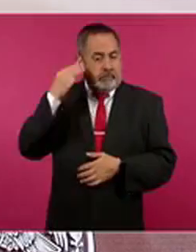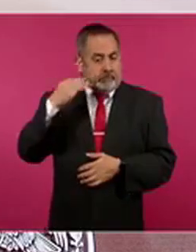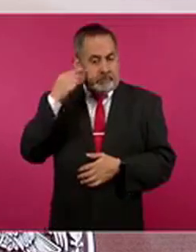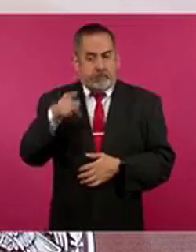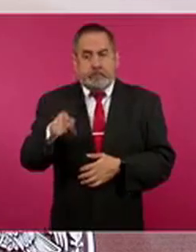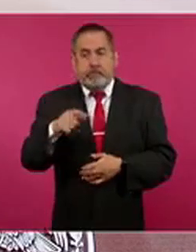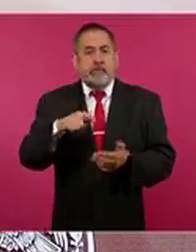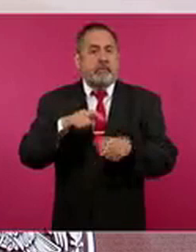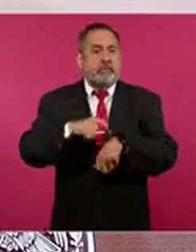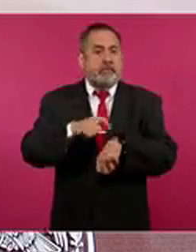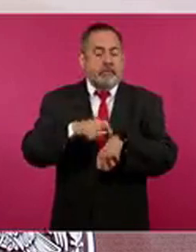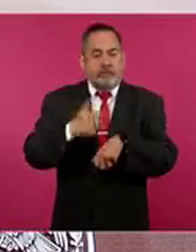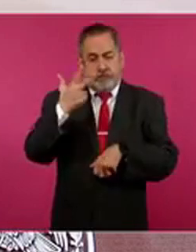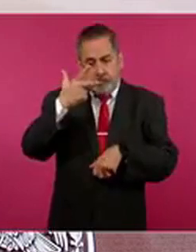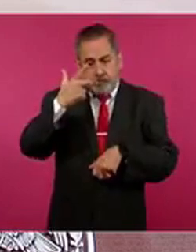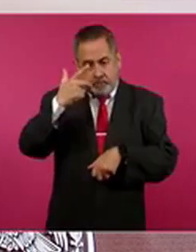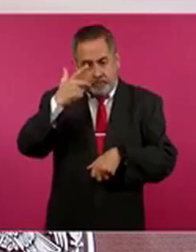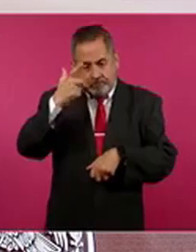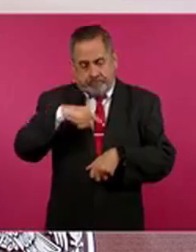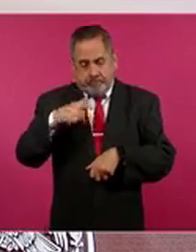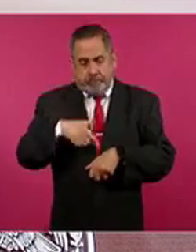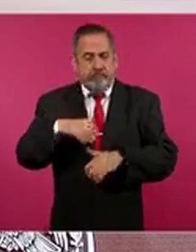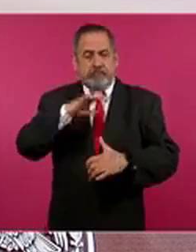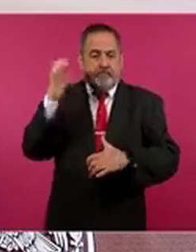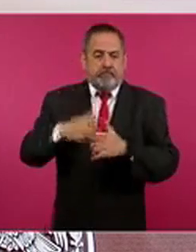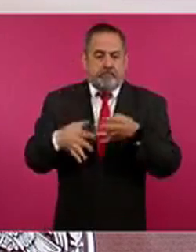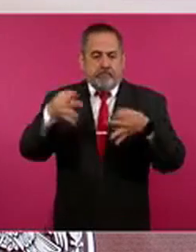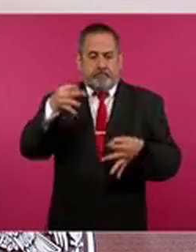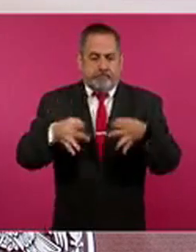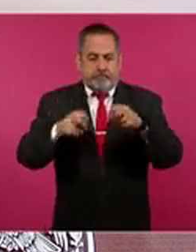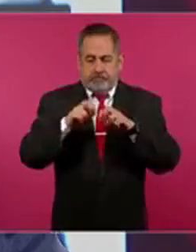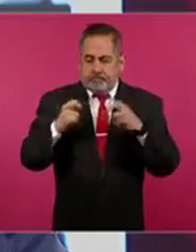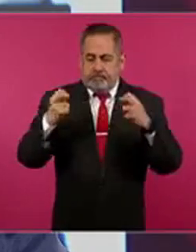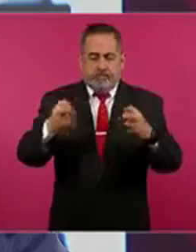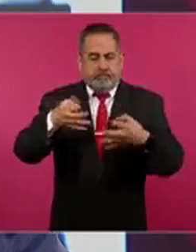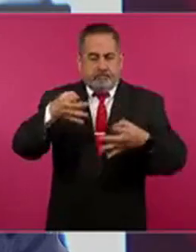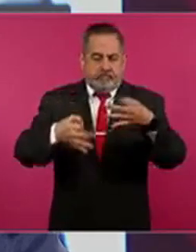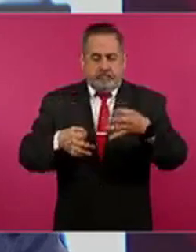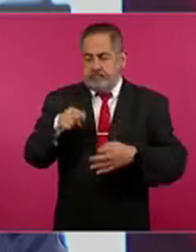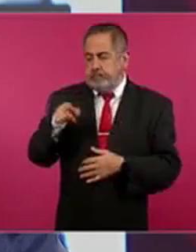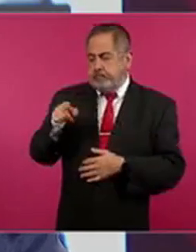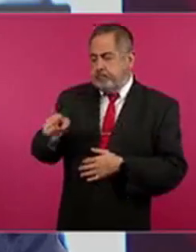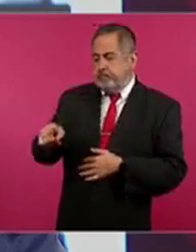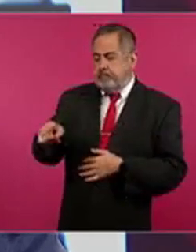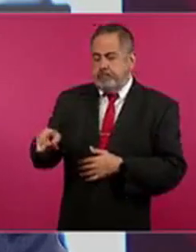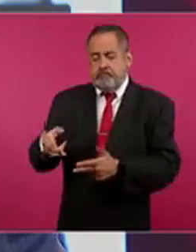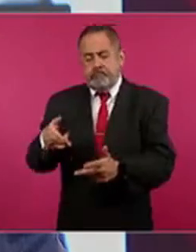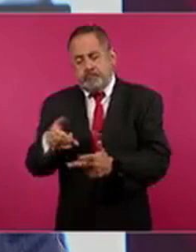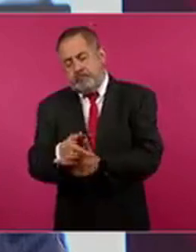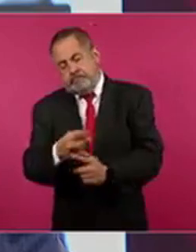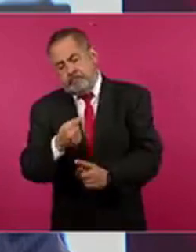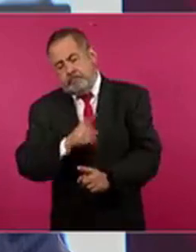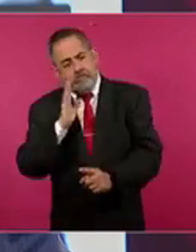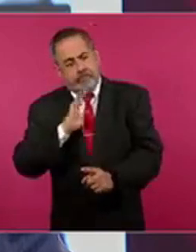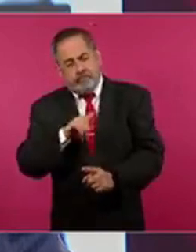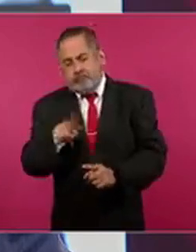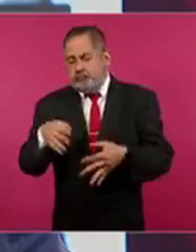a las 20 horas concluye la audiencia de vinculación a proceso de José Ricardo N. por el delito de feminicidio agravado